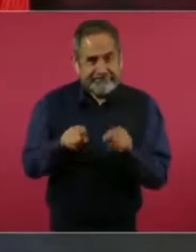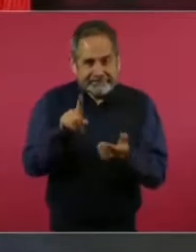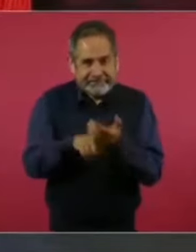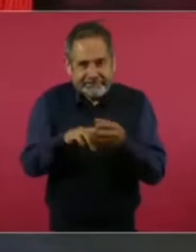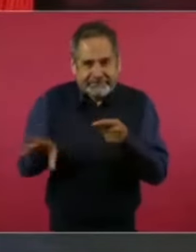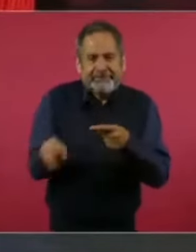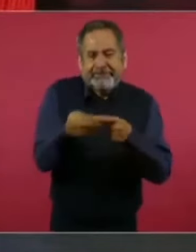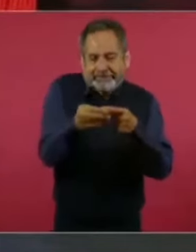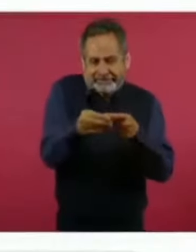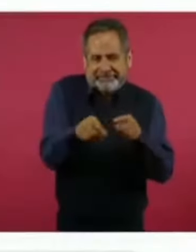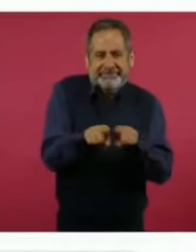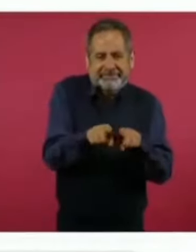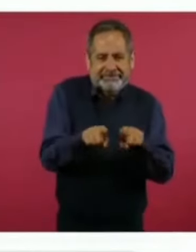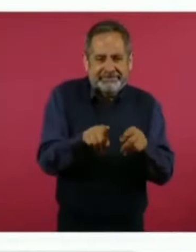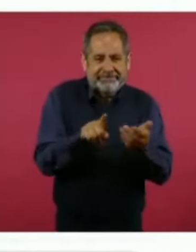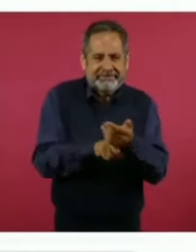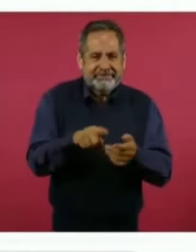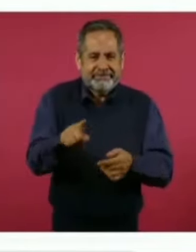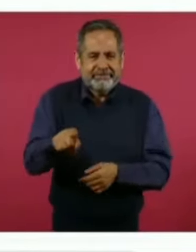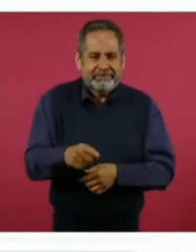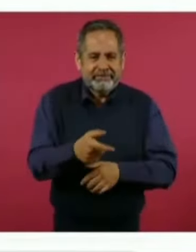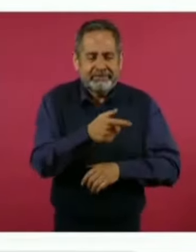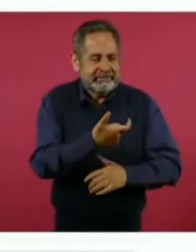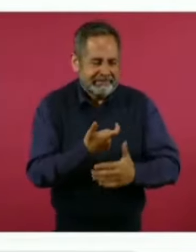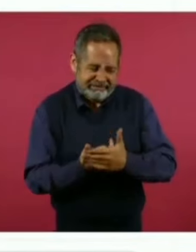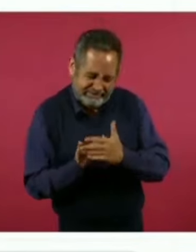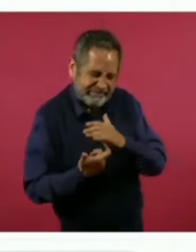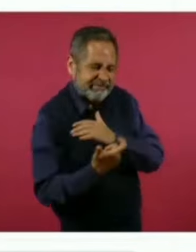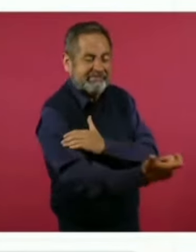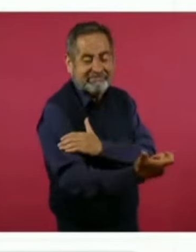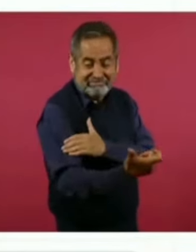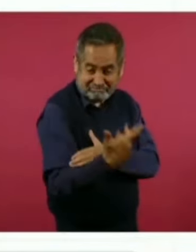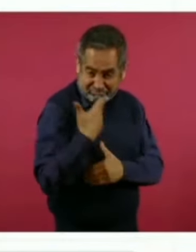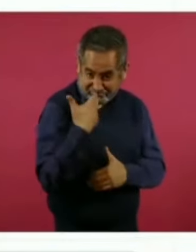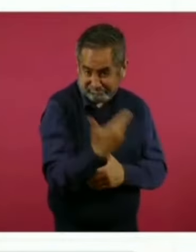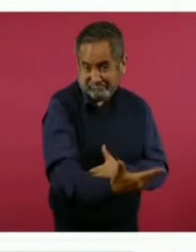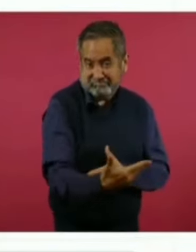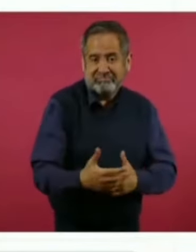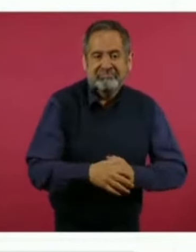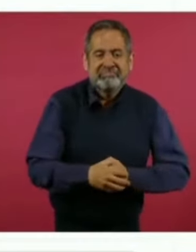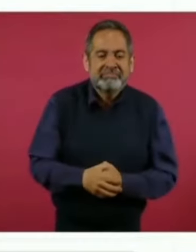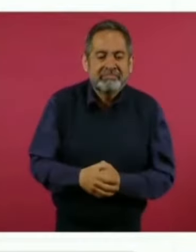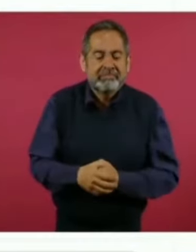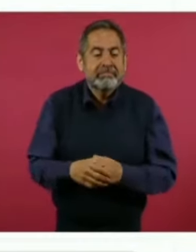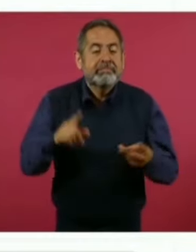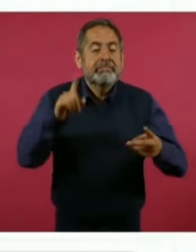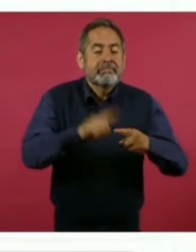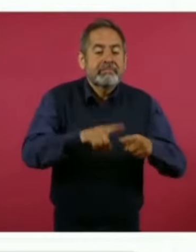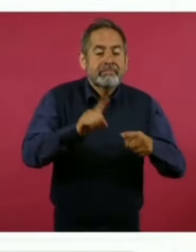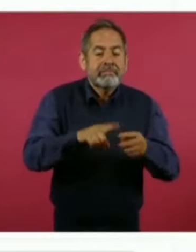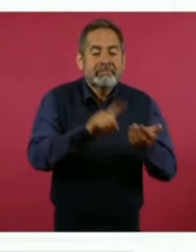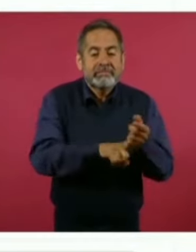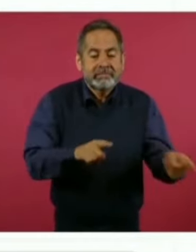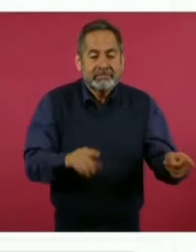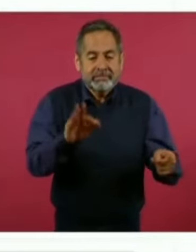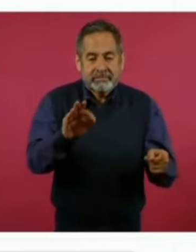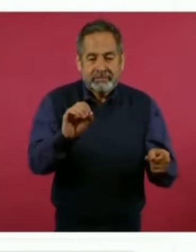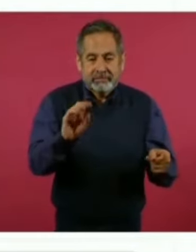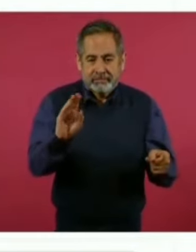que agregar que los maició muy bien. ¿Quién hizo el Fobaproba? Cedillo.